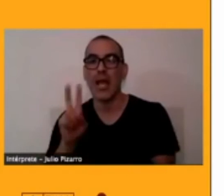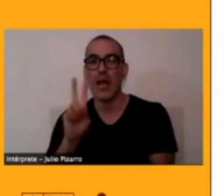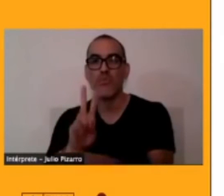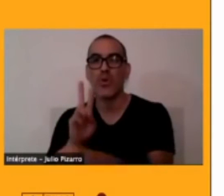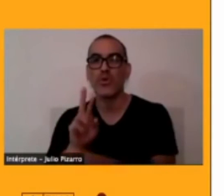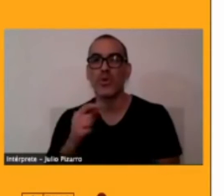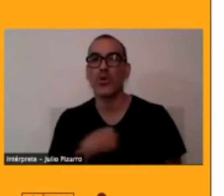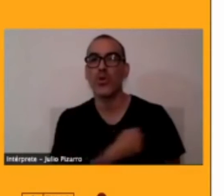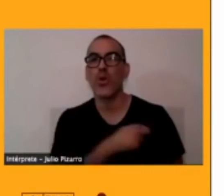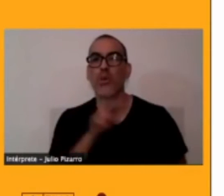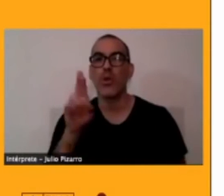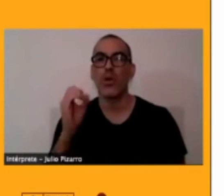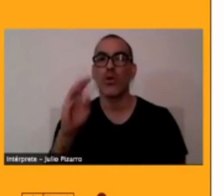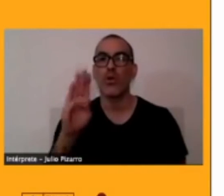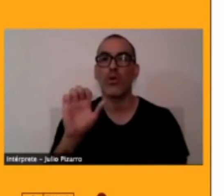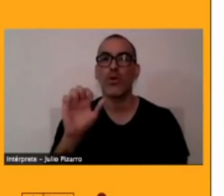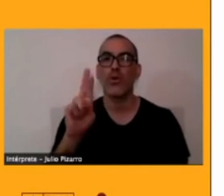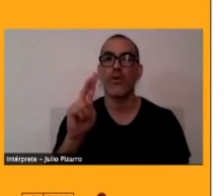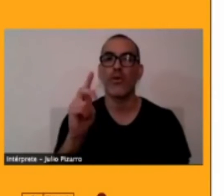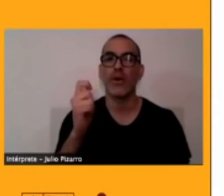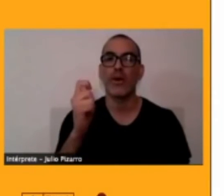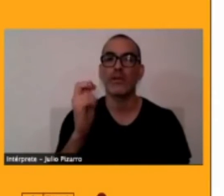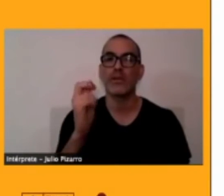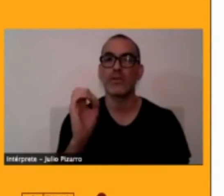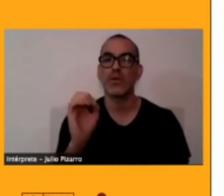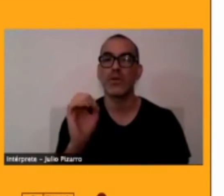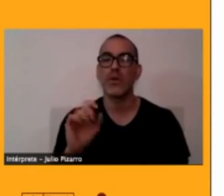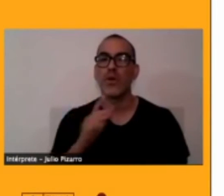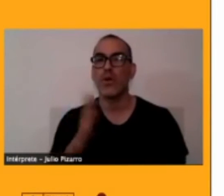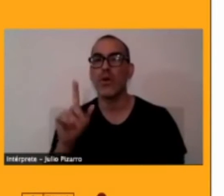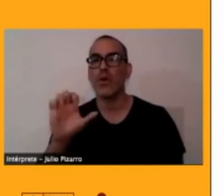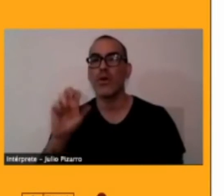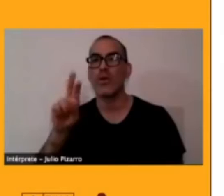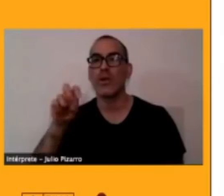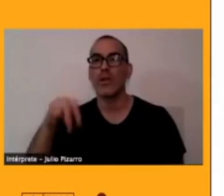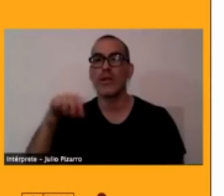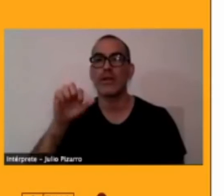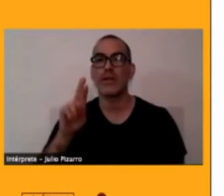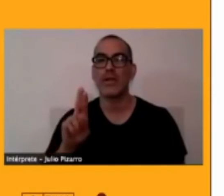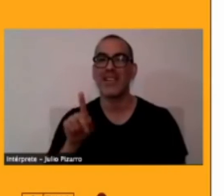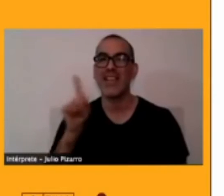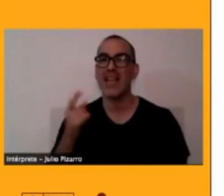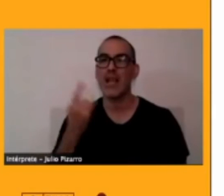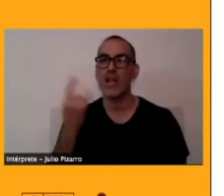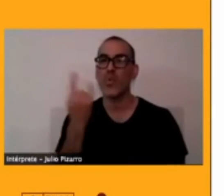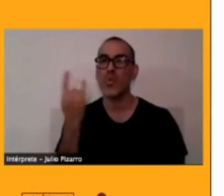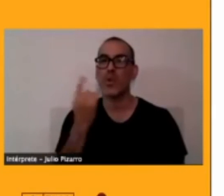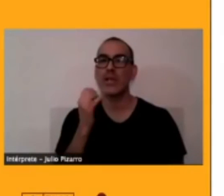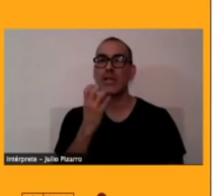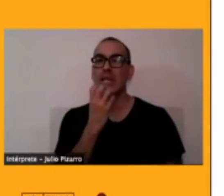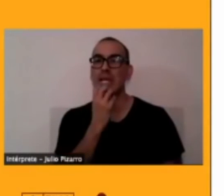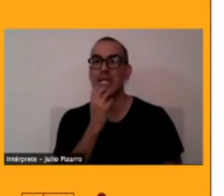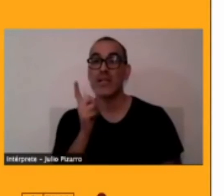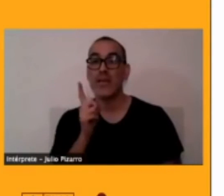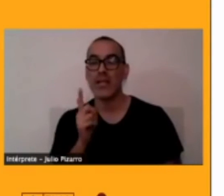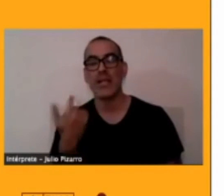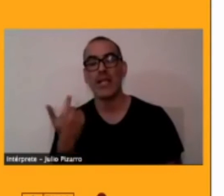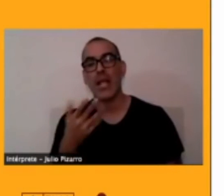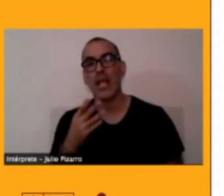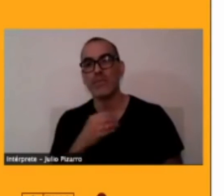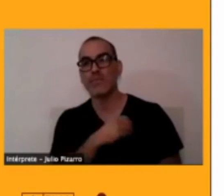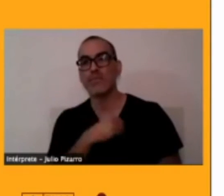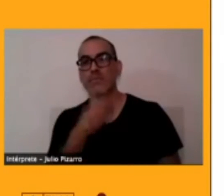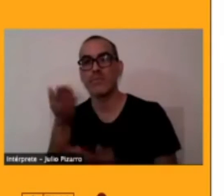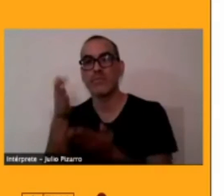académico de la Universidad de Antofagasta que lamentablemente hace unos años falleció, pero él realizó un gran aporte al